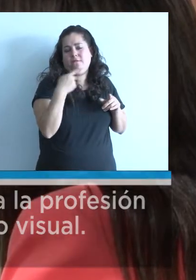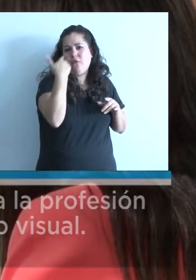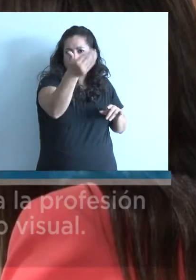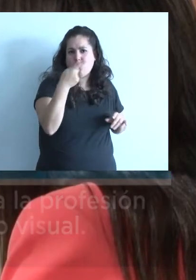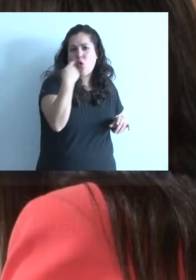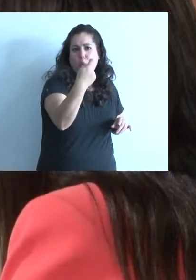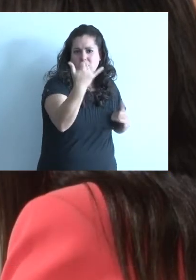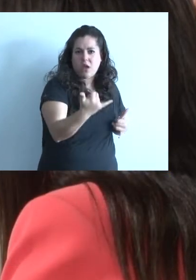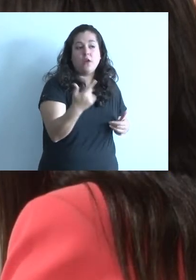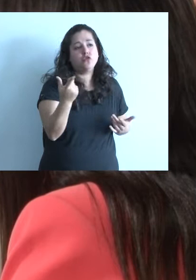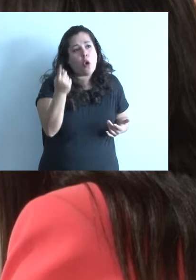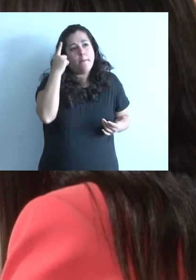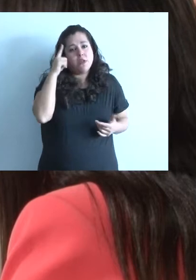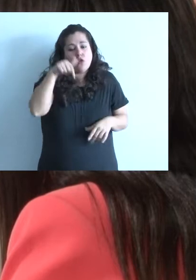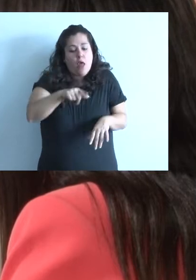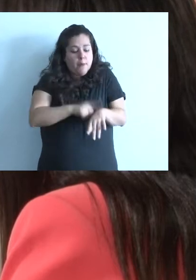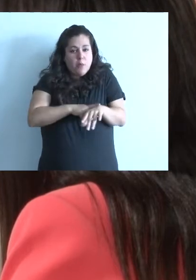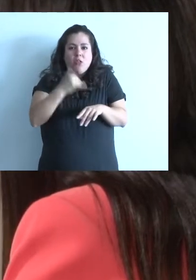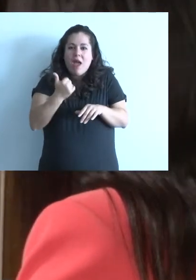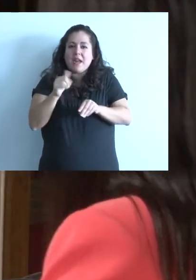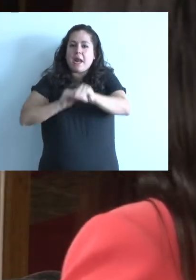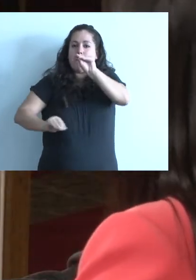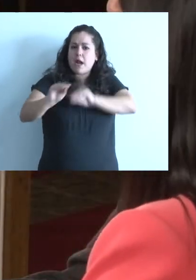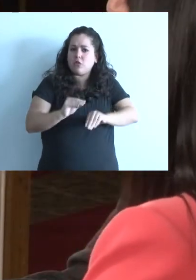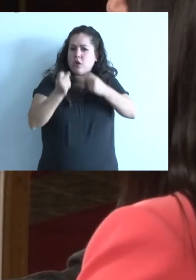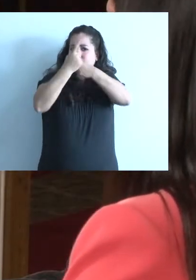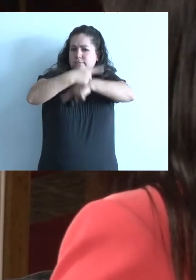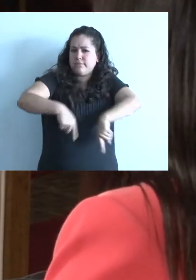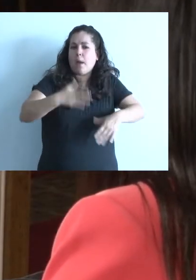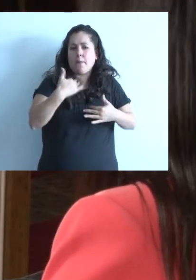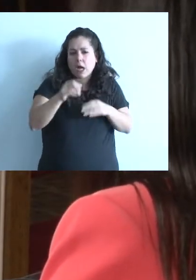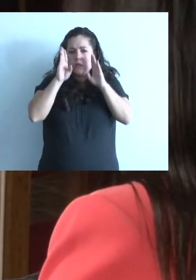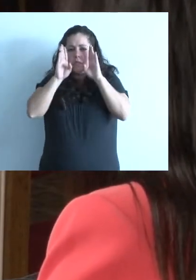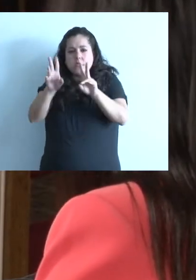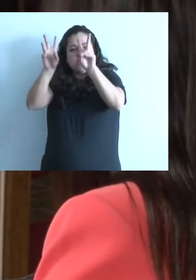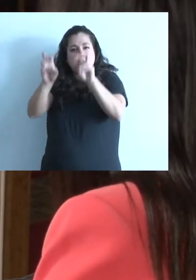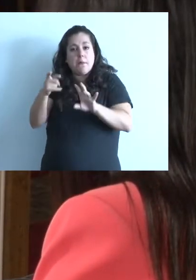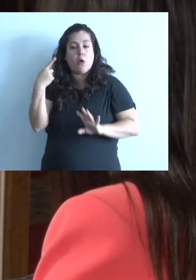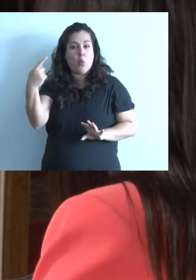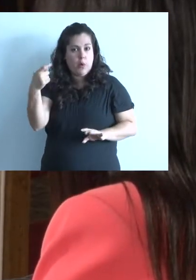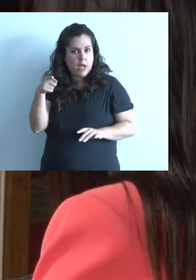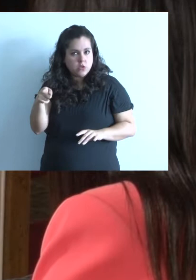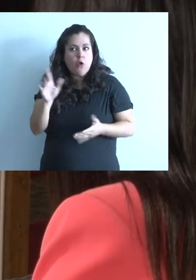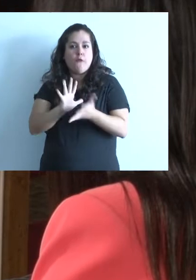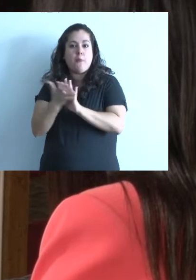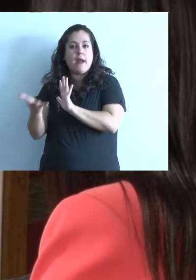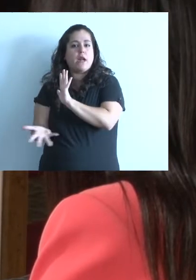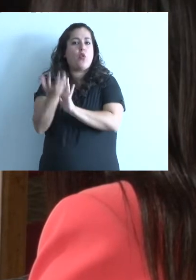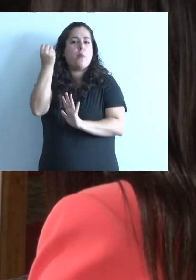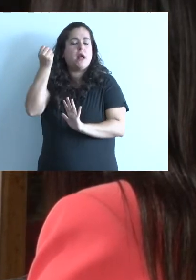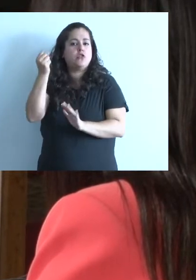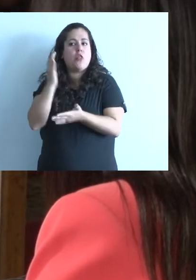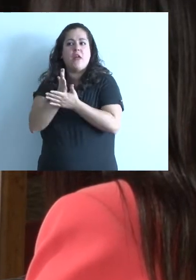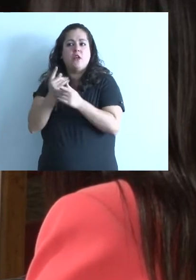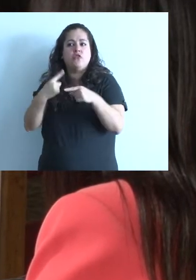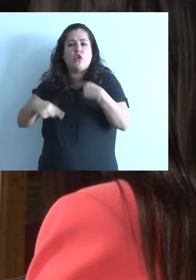Francamente, creo que vivimos una época de reparaciones, muy particularmente en los temas jubilatorios, de recuperación